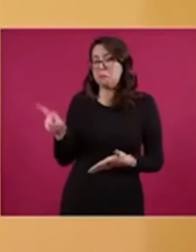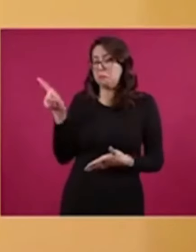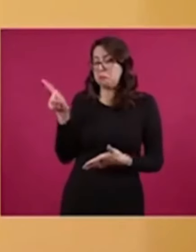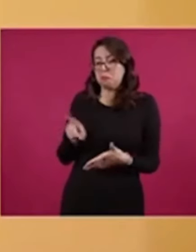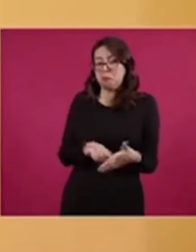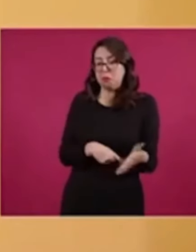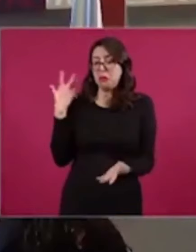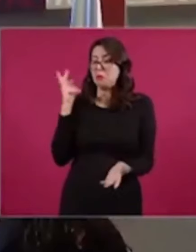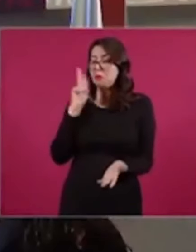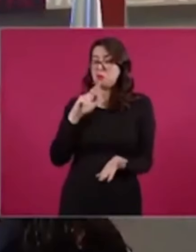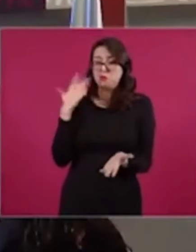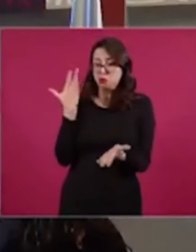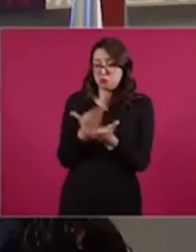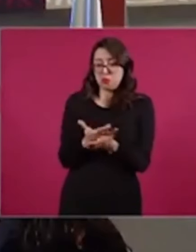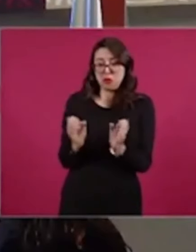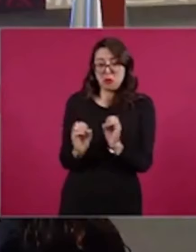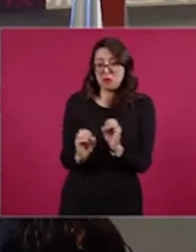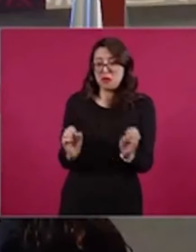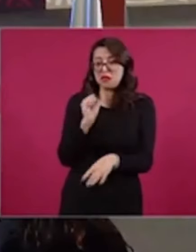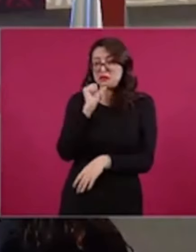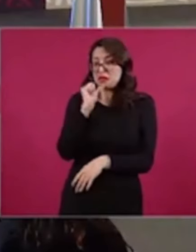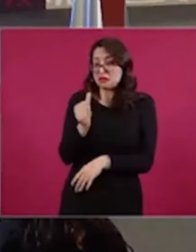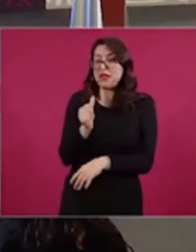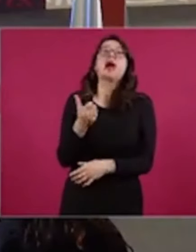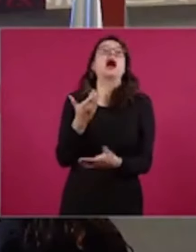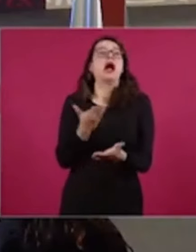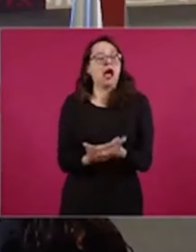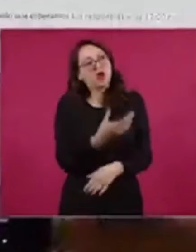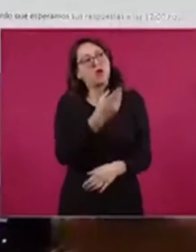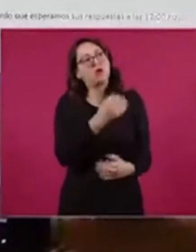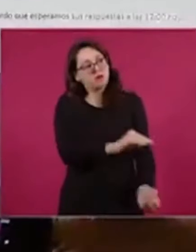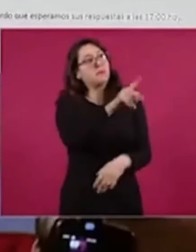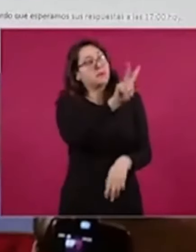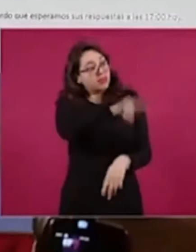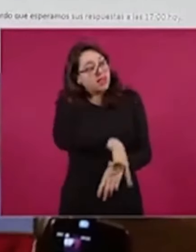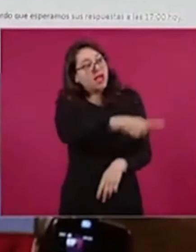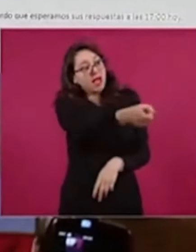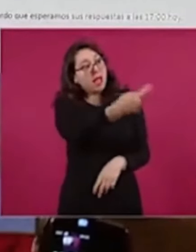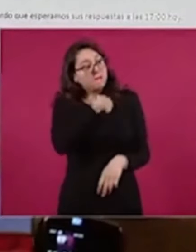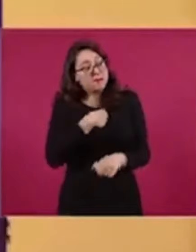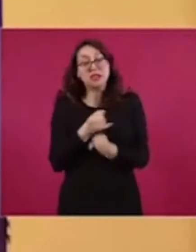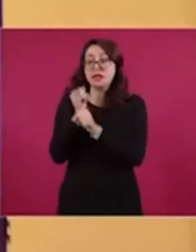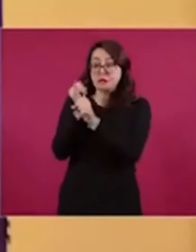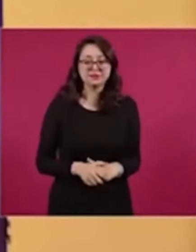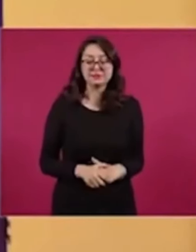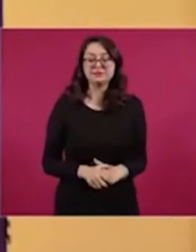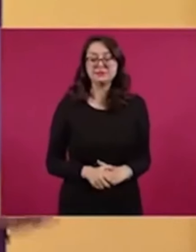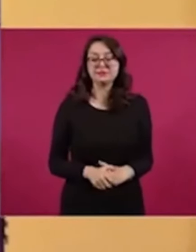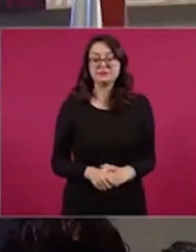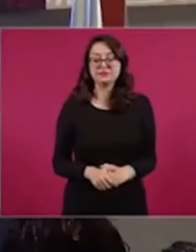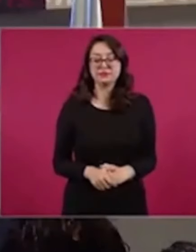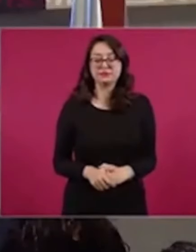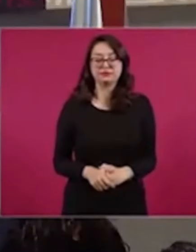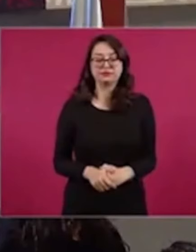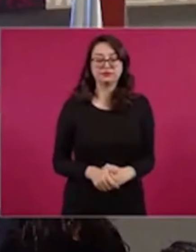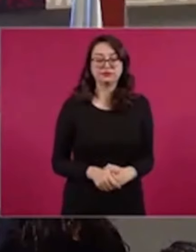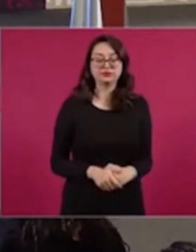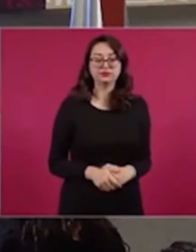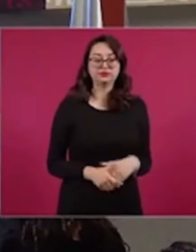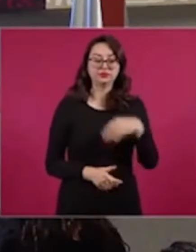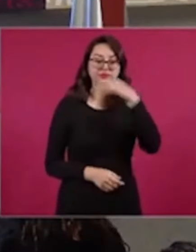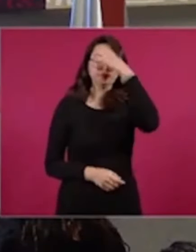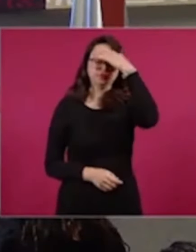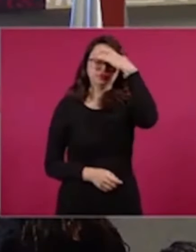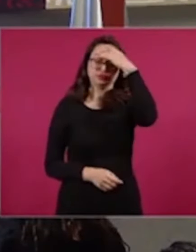ninguna importancia. Pero ahora quiero que me digan sobre esta nueva, ¿no lo sabían? ¿De qué manera esta nueva